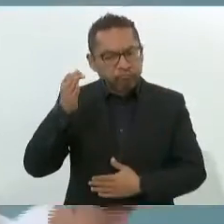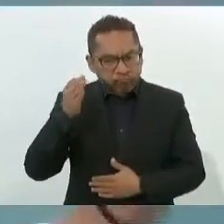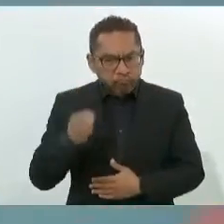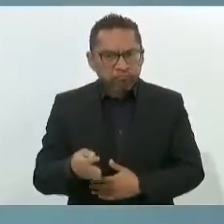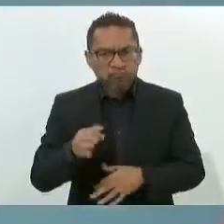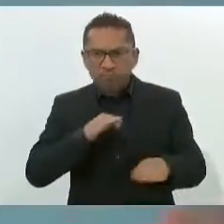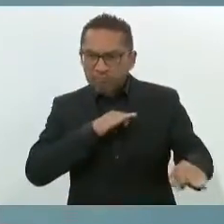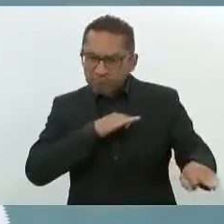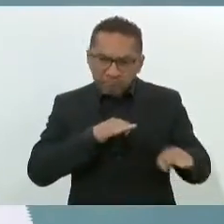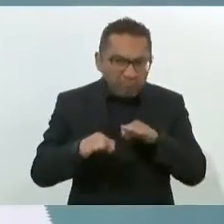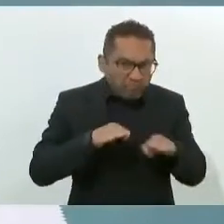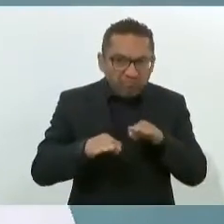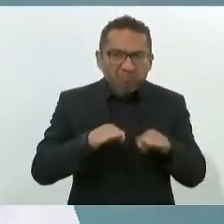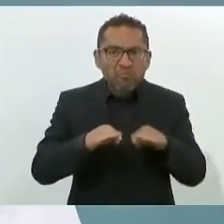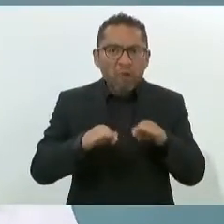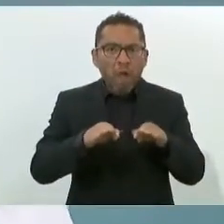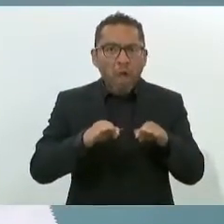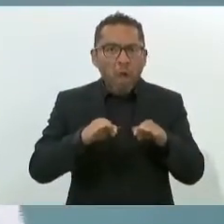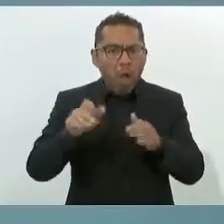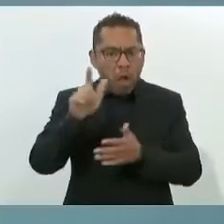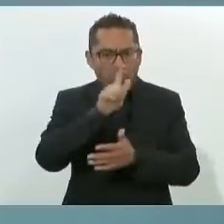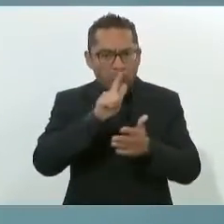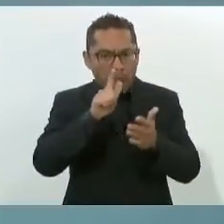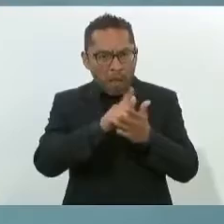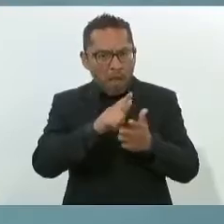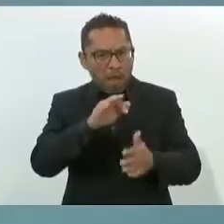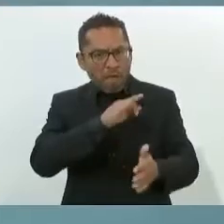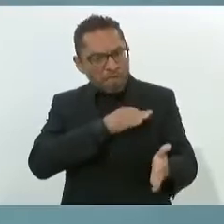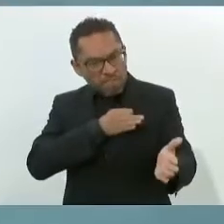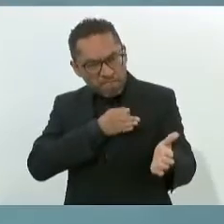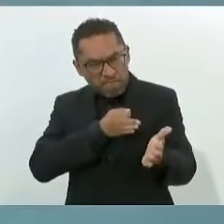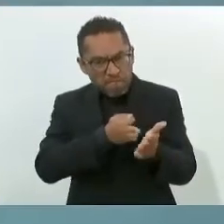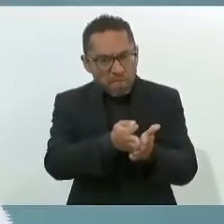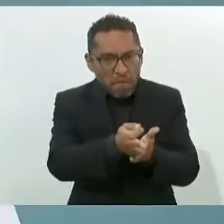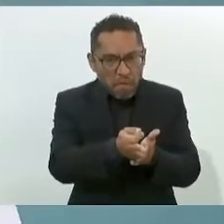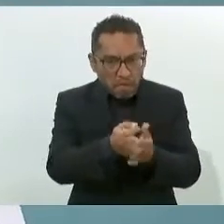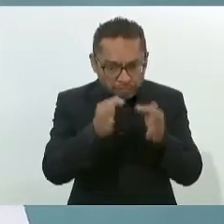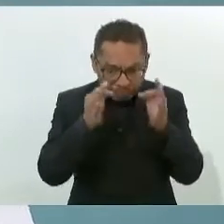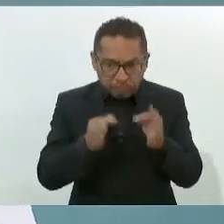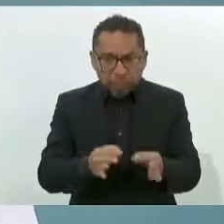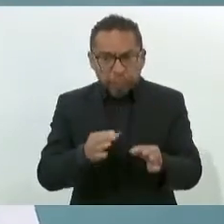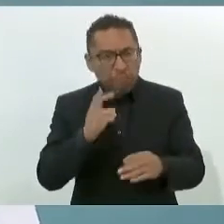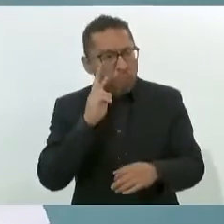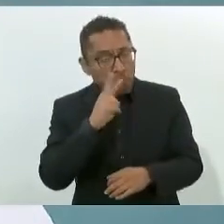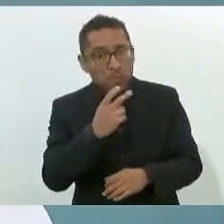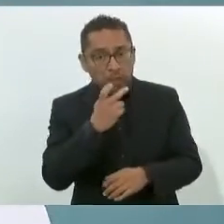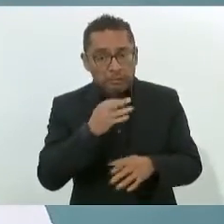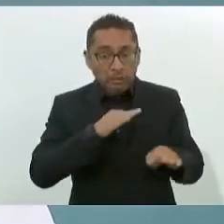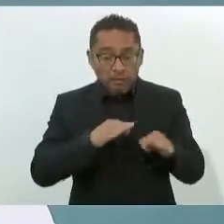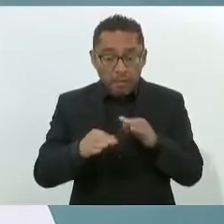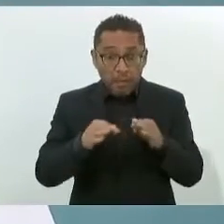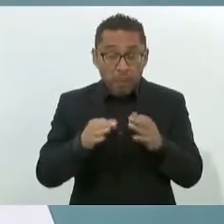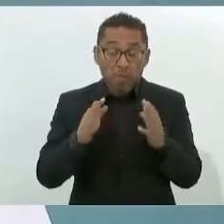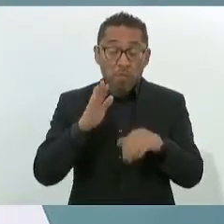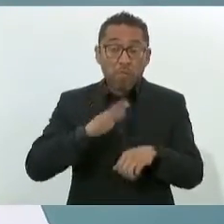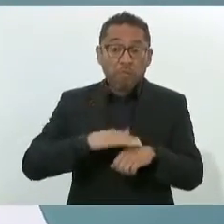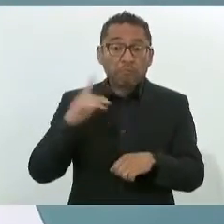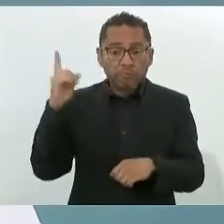fieles y eso en una tarea tan delicada como la seguridad, estoy seguro que